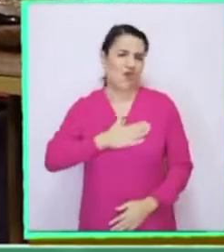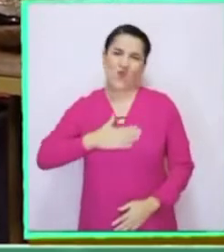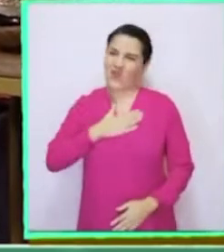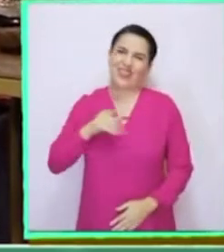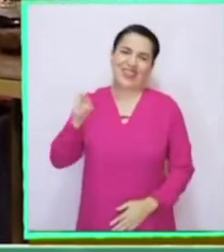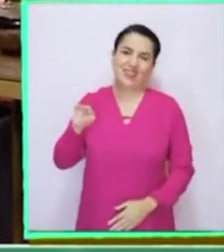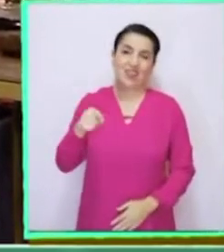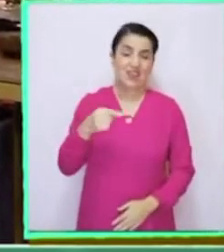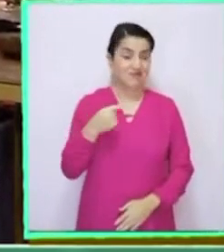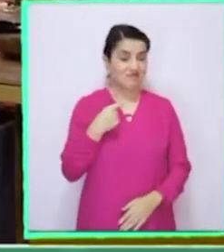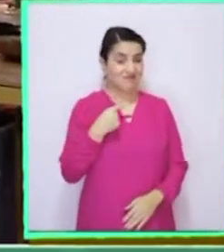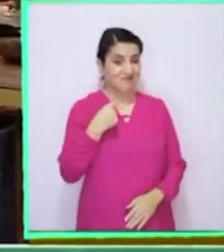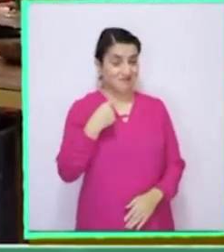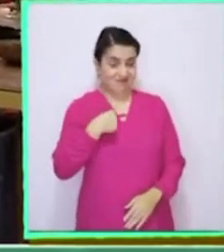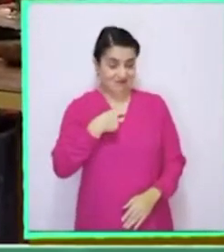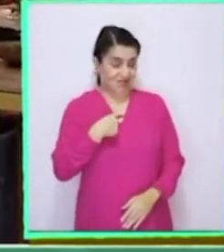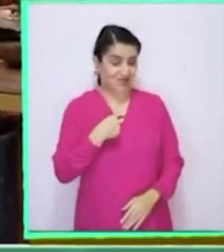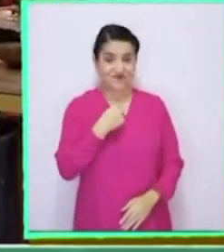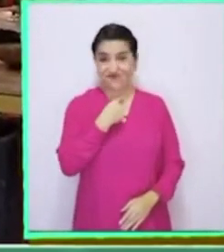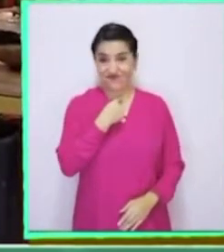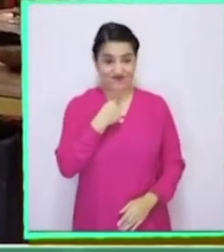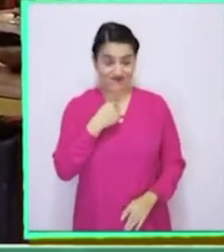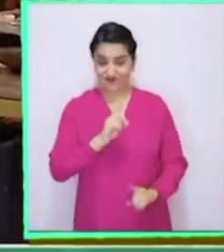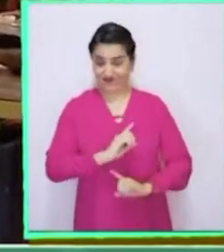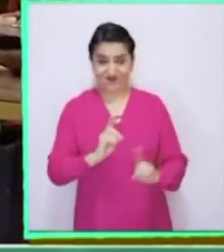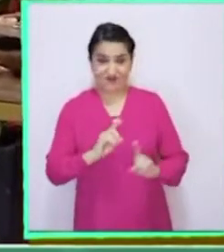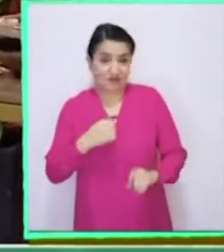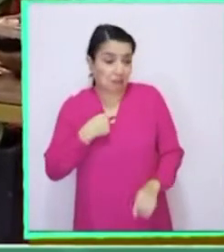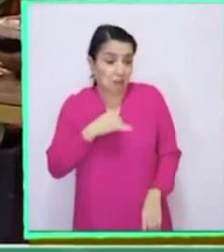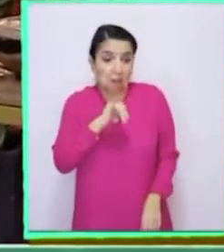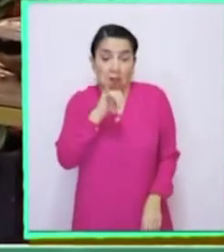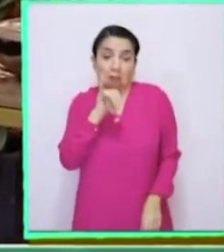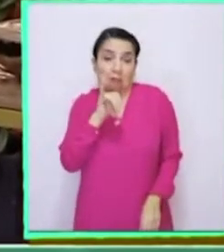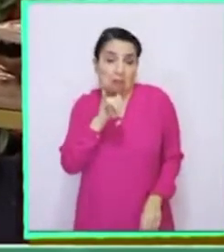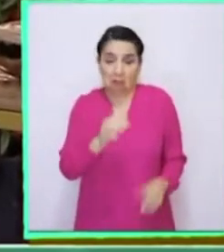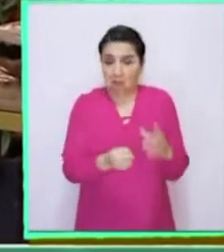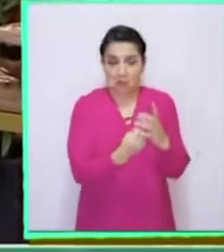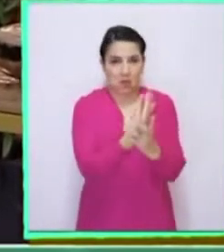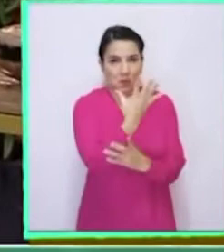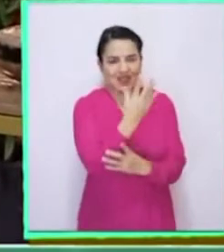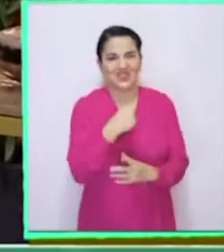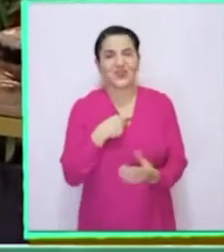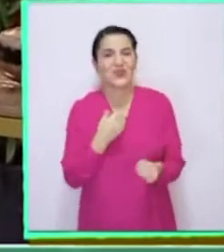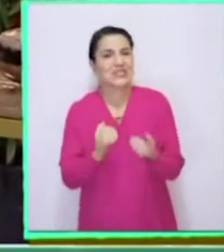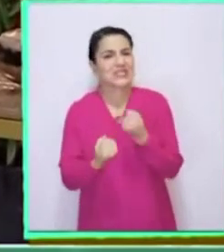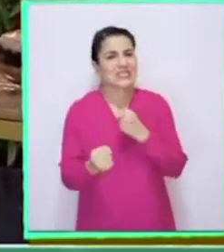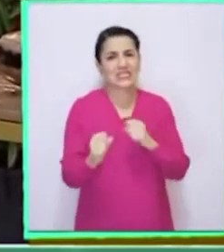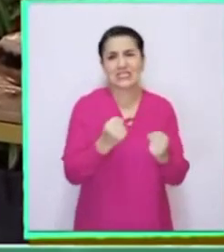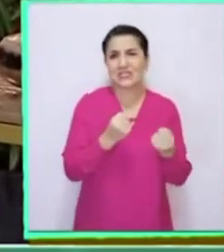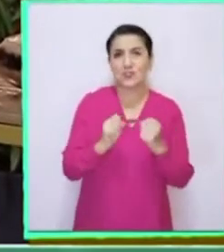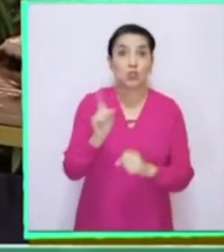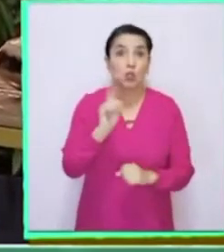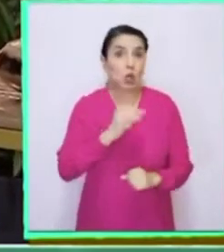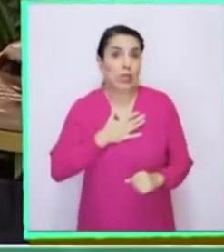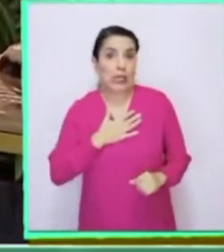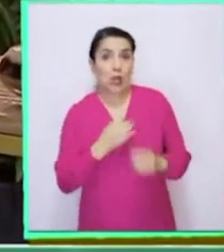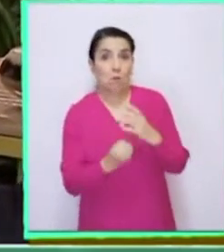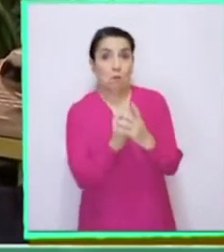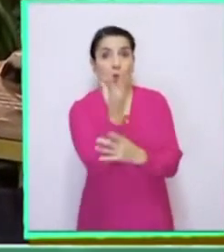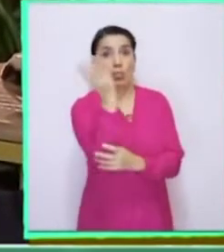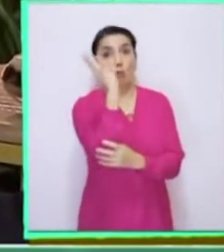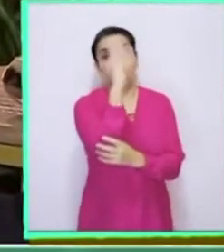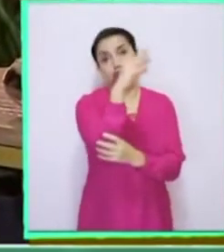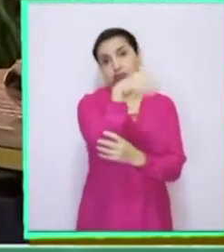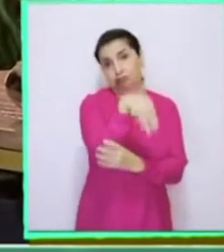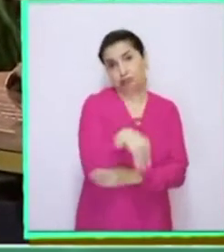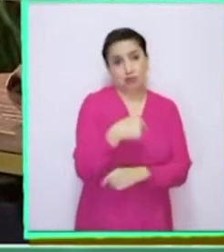es que a mí nunca me han llamado mucho la atención, por lo mismo no sé mucho de ellas. Estoy un poco nerviosa, no quiero que se muera ninguna por